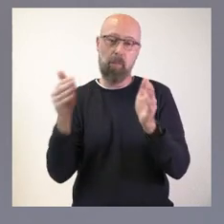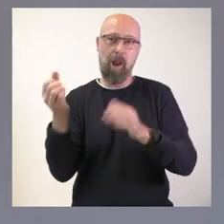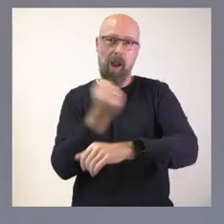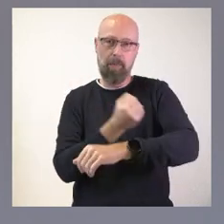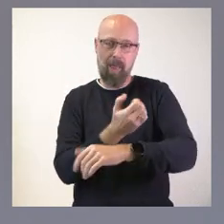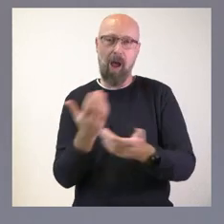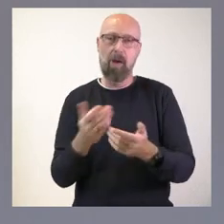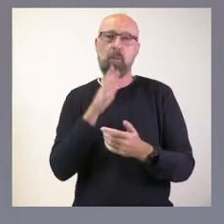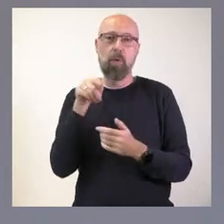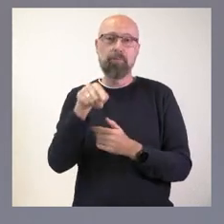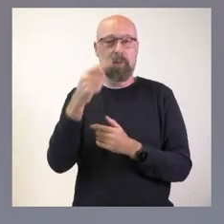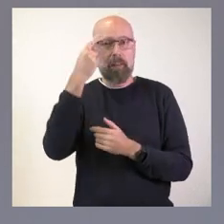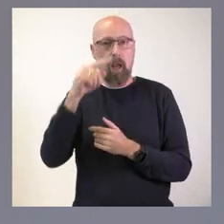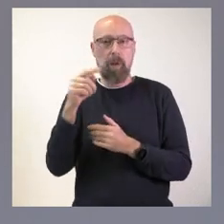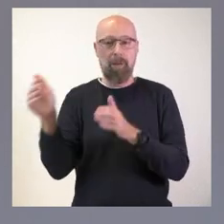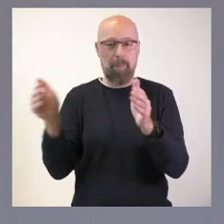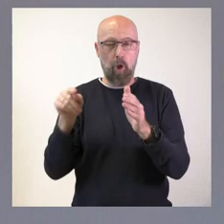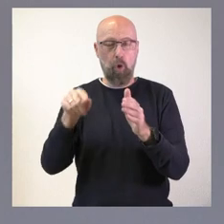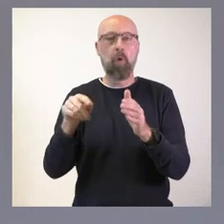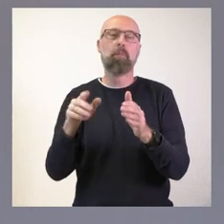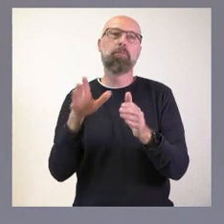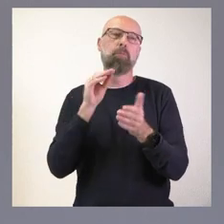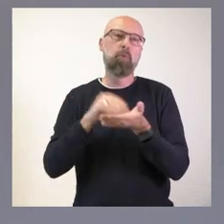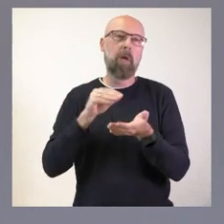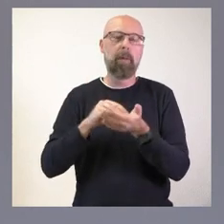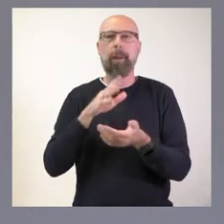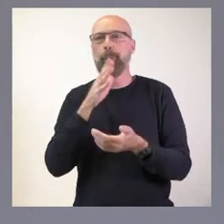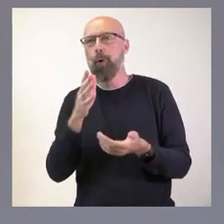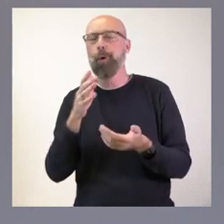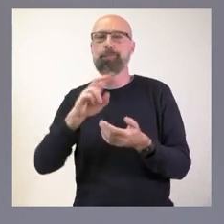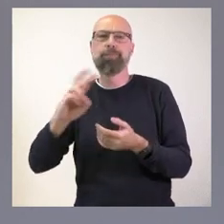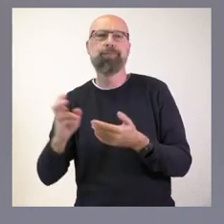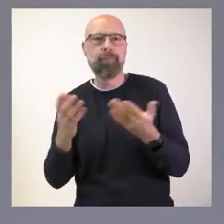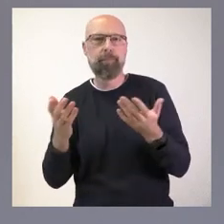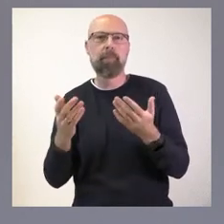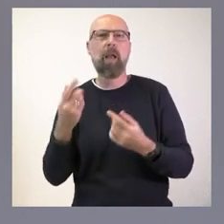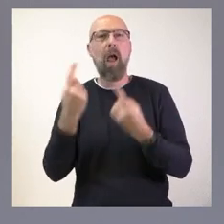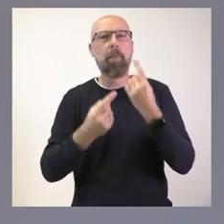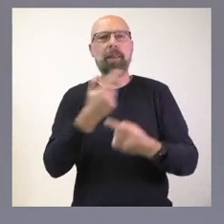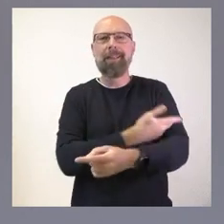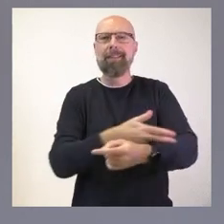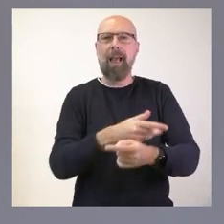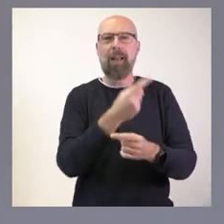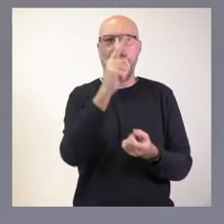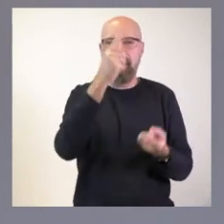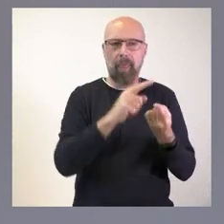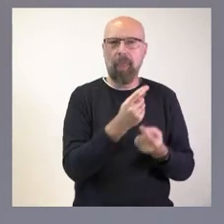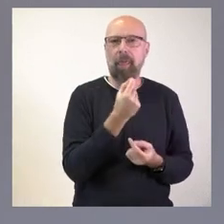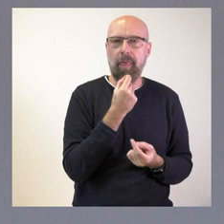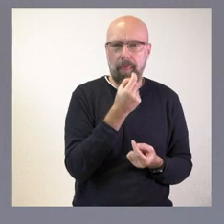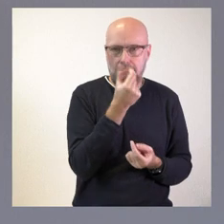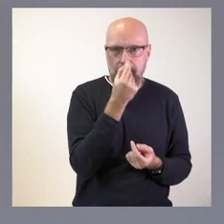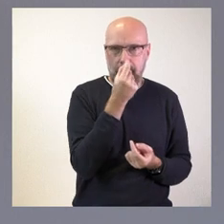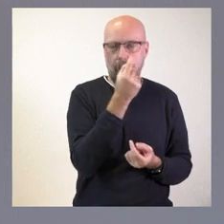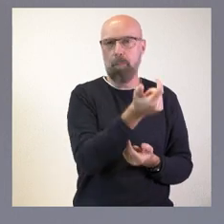periodo en donde muchas veces, por un motivo o por otro, las donaciones escasean, las personas nos movemos de nuestros lugares